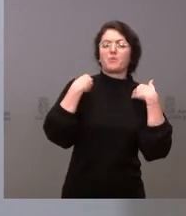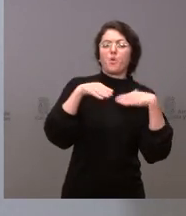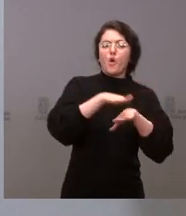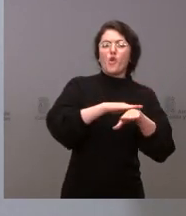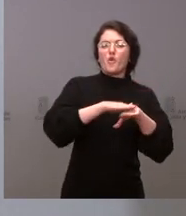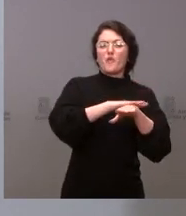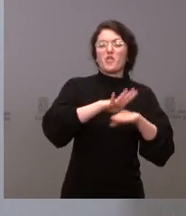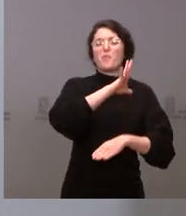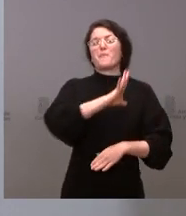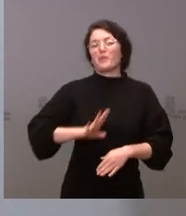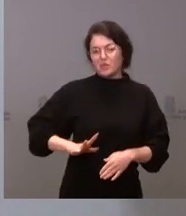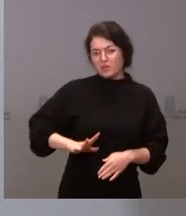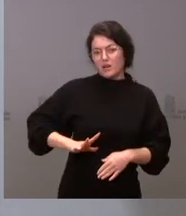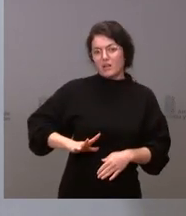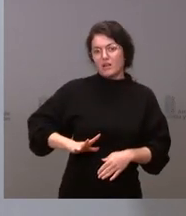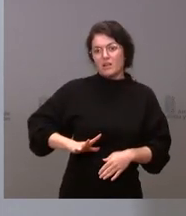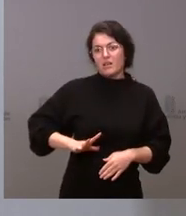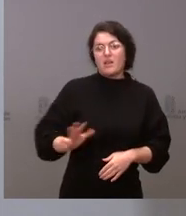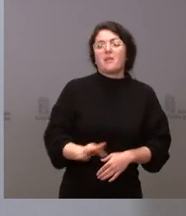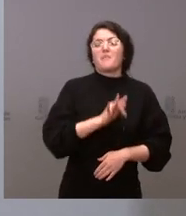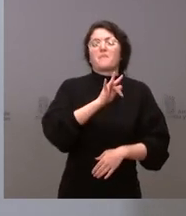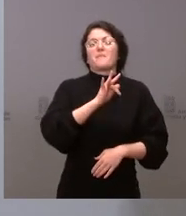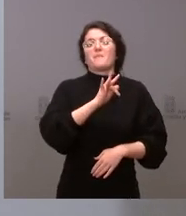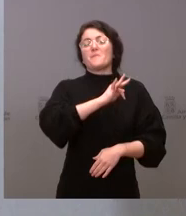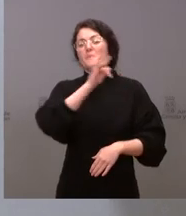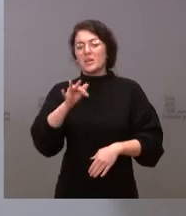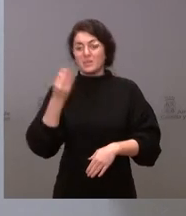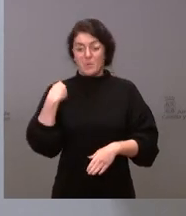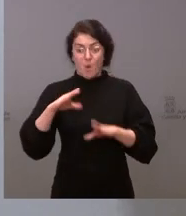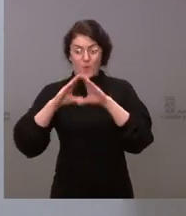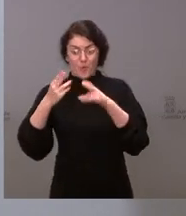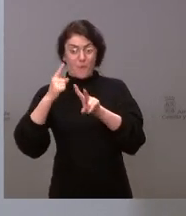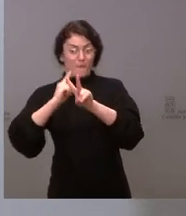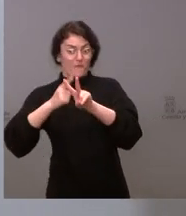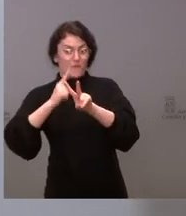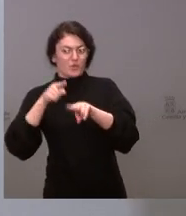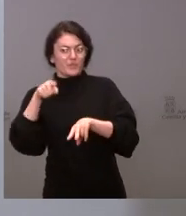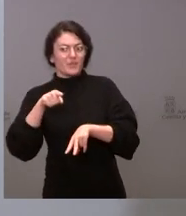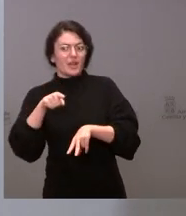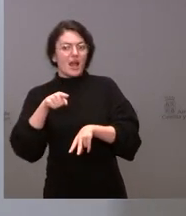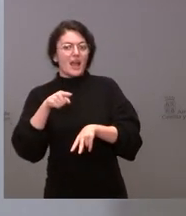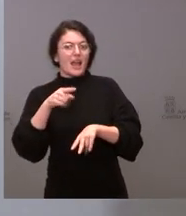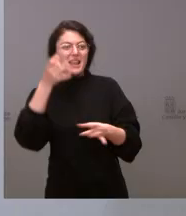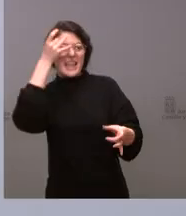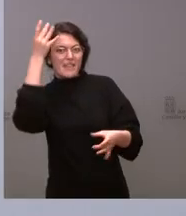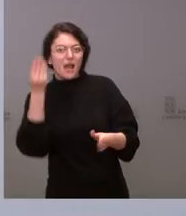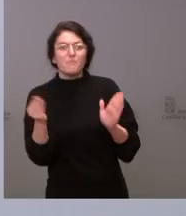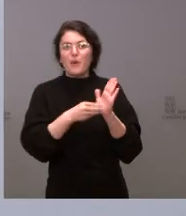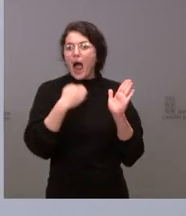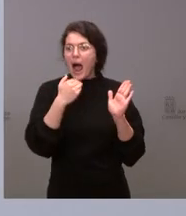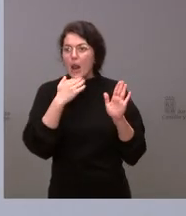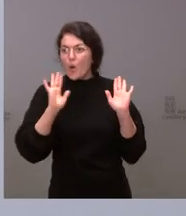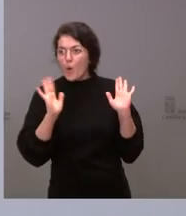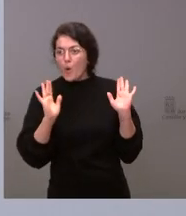el socio de Gobierno en este caso a este documento? Y si lo asume por completo y si está de acuerdo. Gracias. Mire, este es un